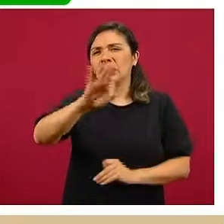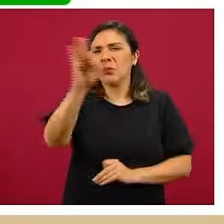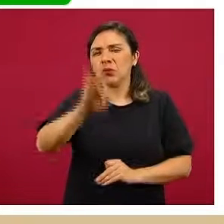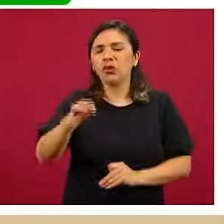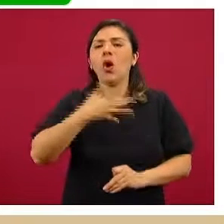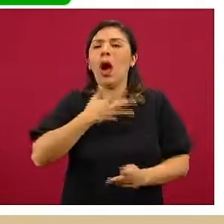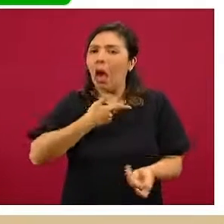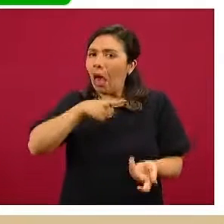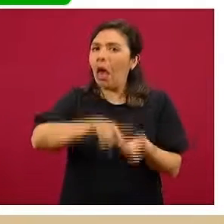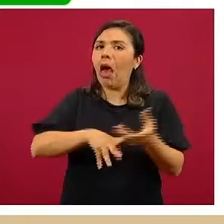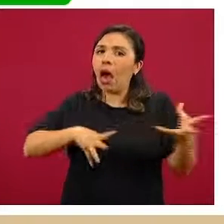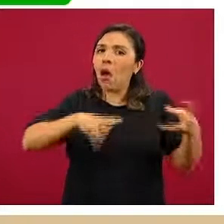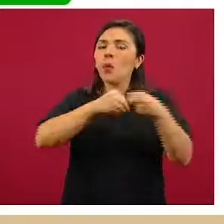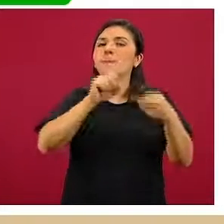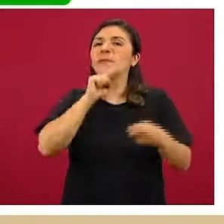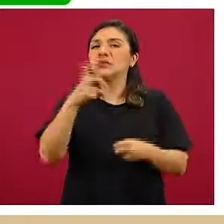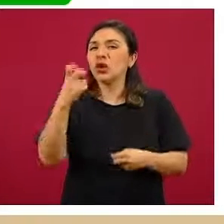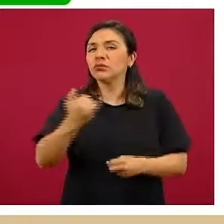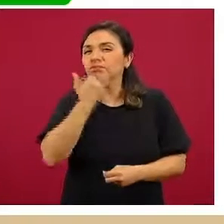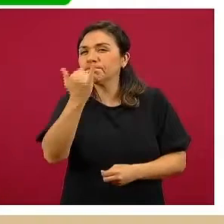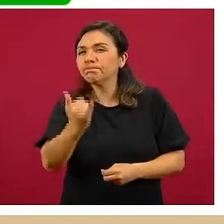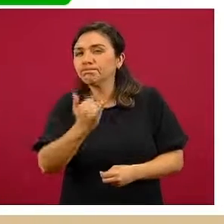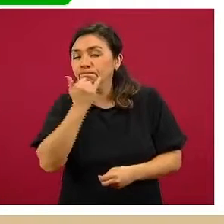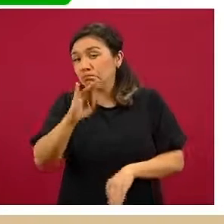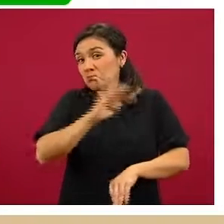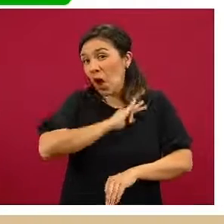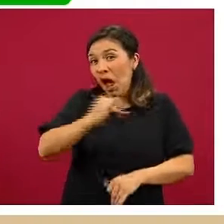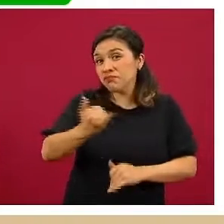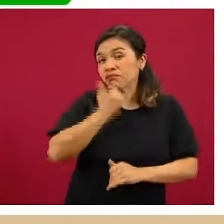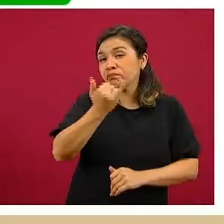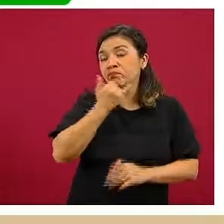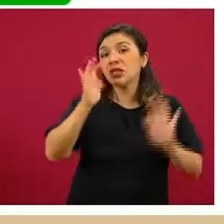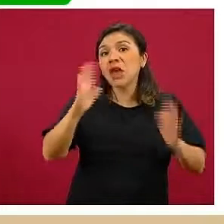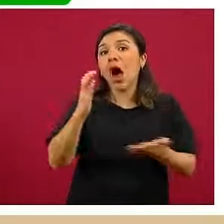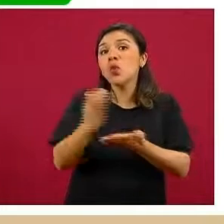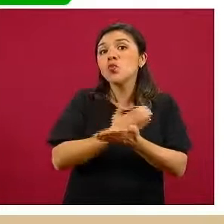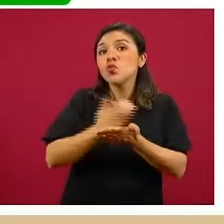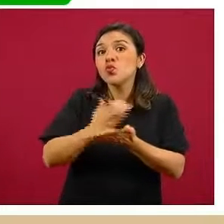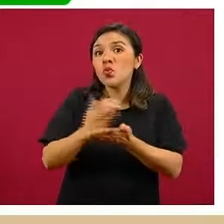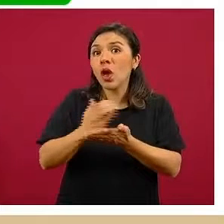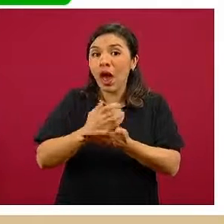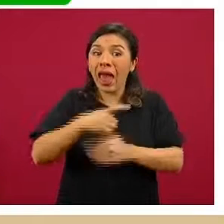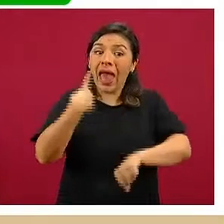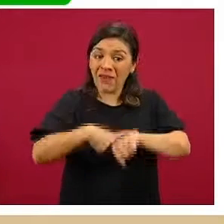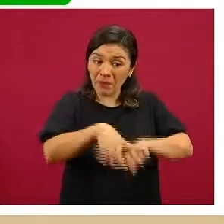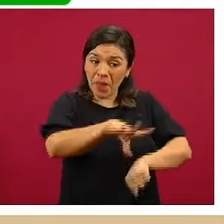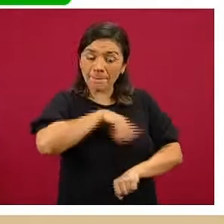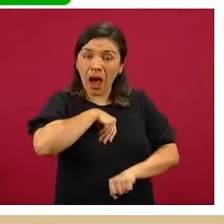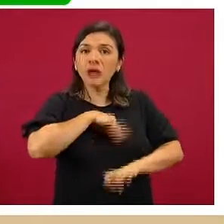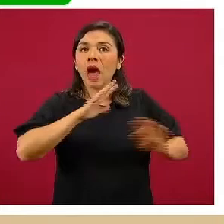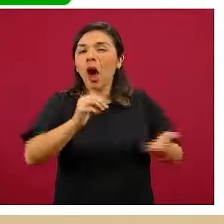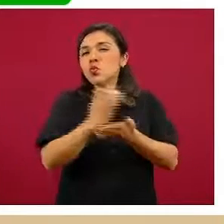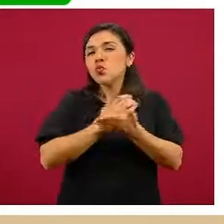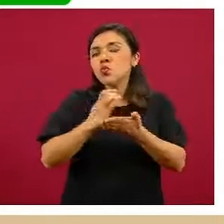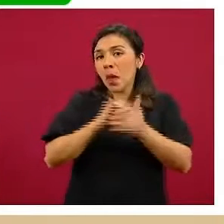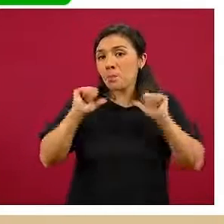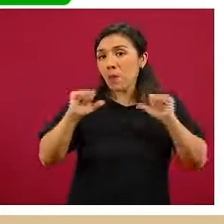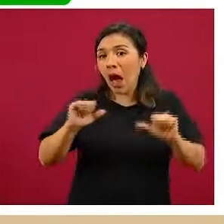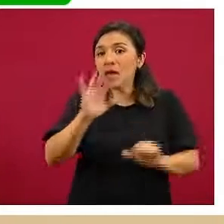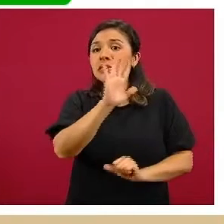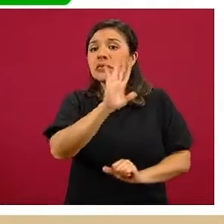incluidas precisamente en esta estimación también de personas que se han recuperado, que han sanado de la enfermedad,